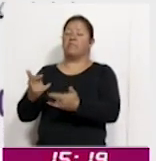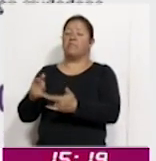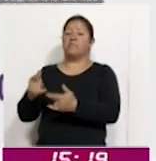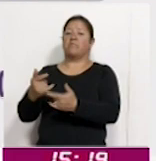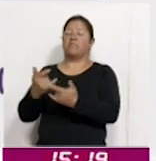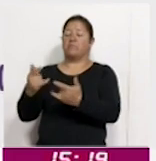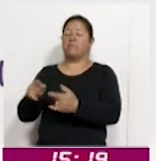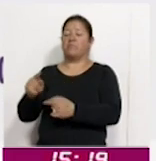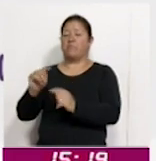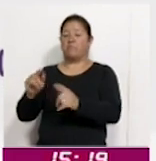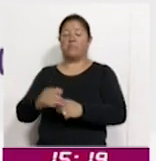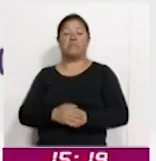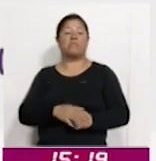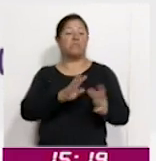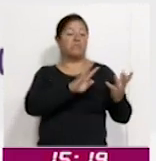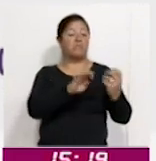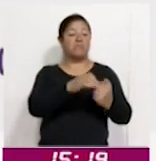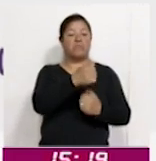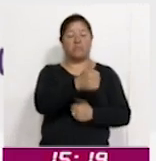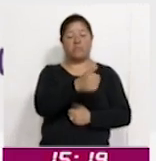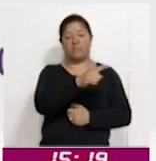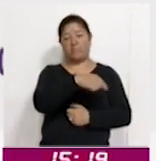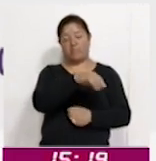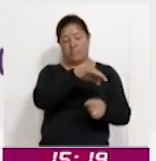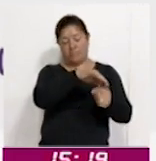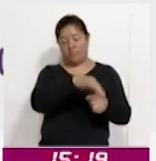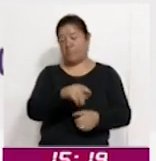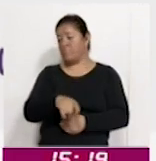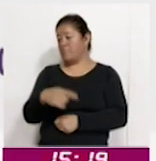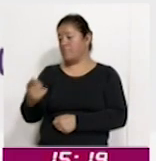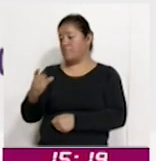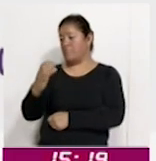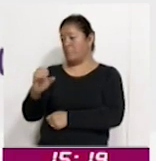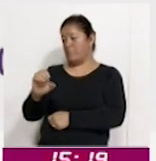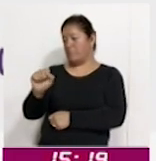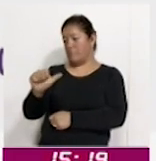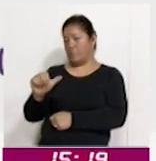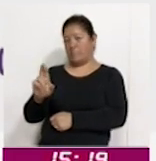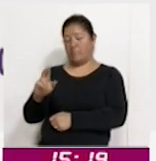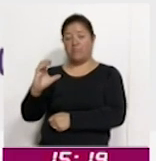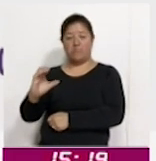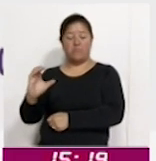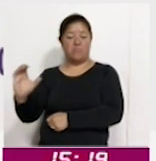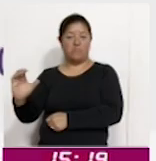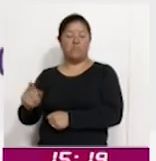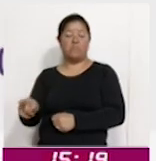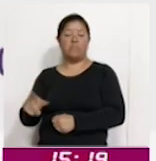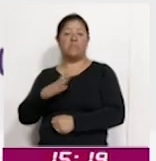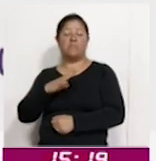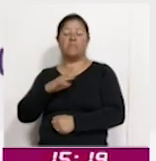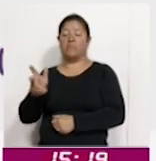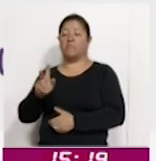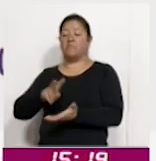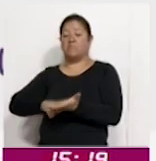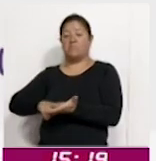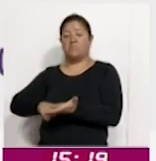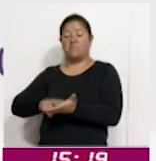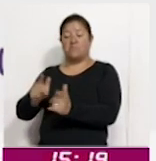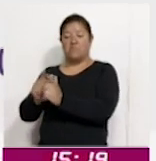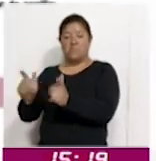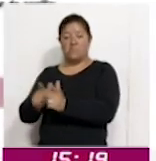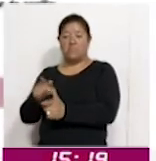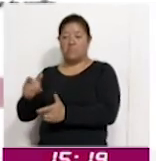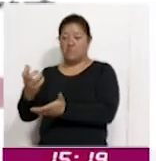906 votos, mientras que su oponente electoral, César Cortés Carrasco, candidato del Partido Verde Ecologista de México,